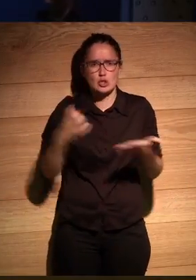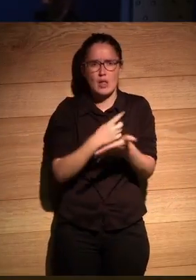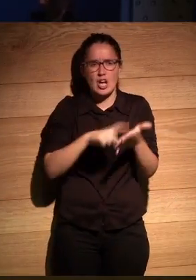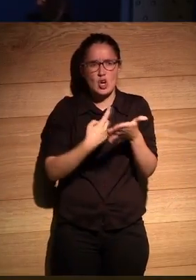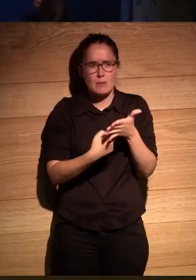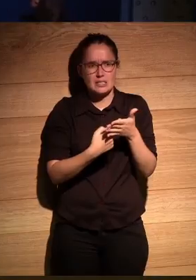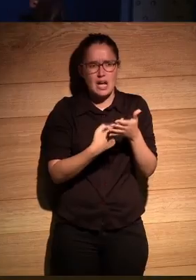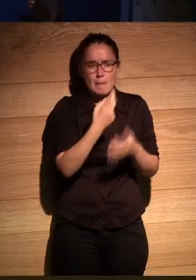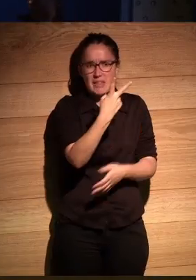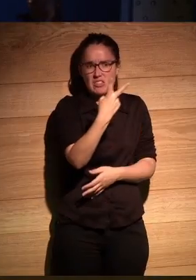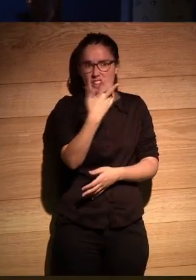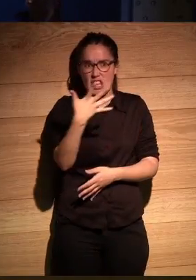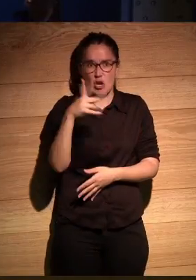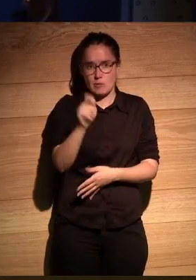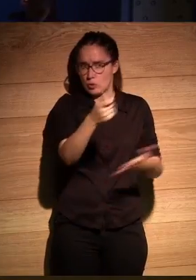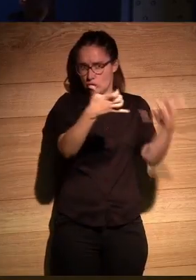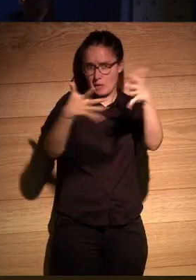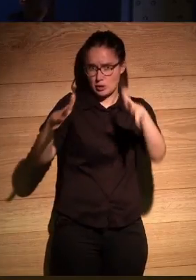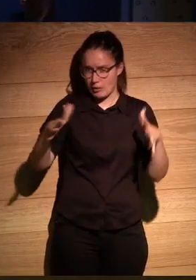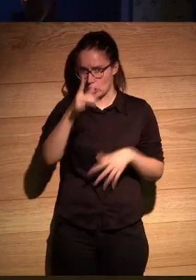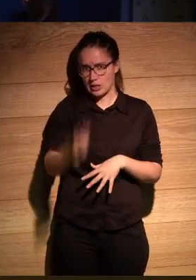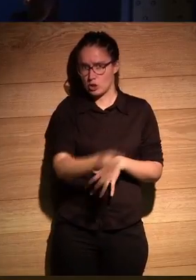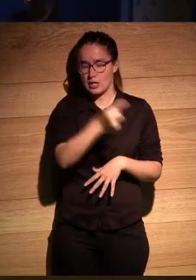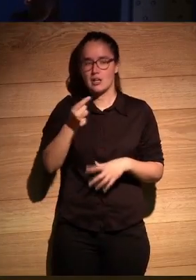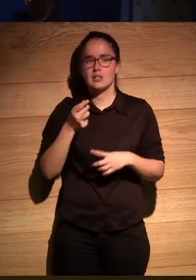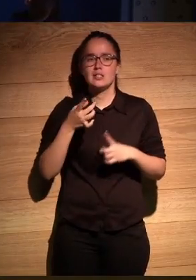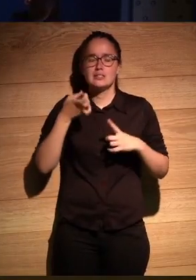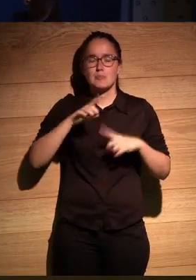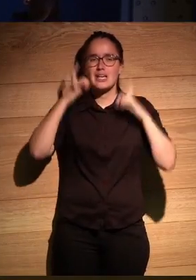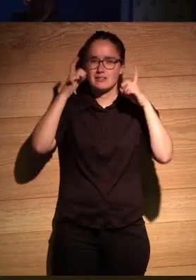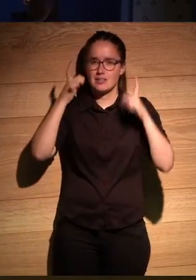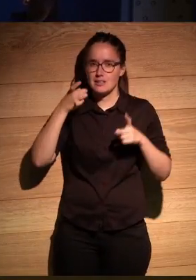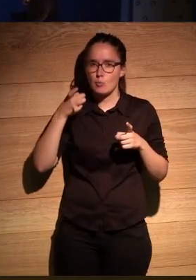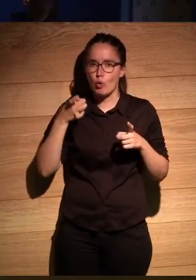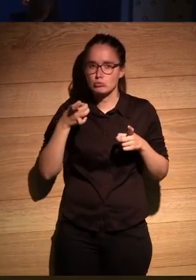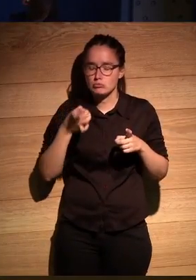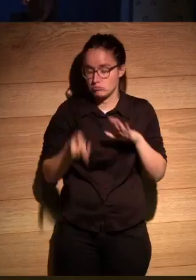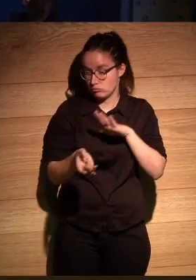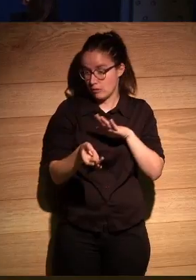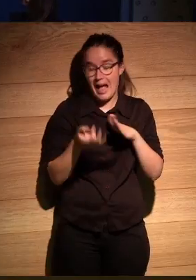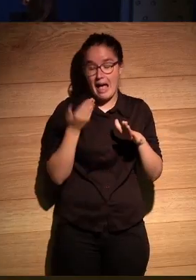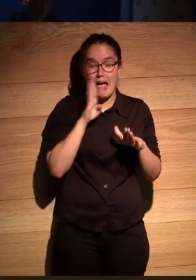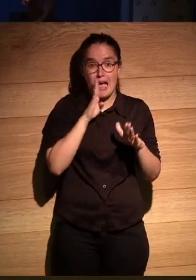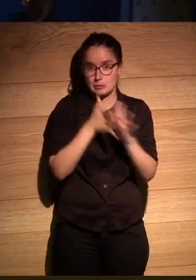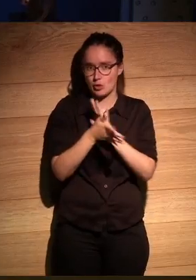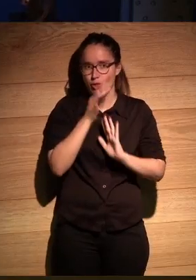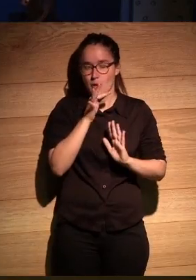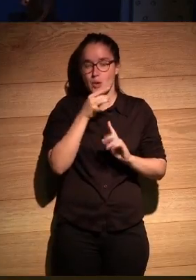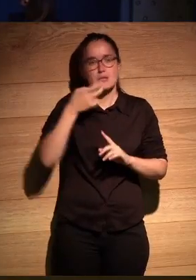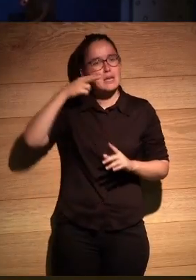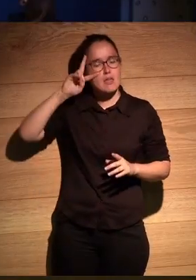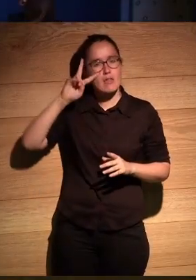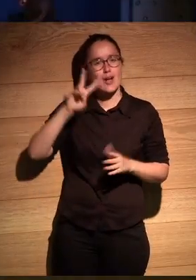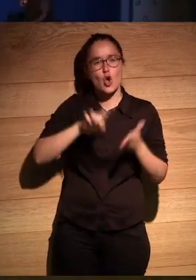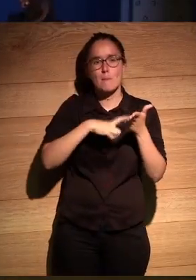25 minutos 25 minutos completos también tratamos de buscar que es una idea importante no ha surgido antes una experiencia que completa